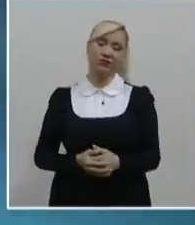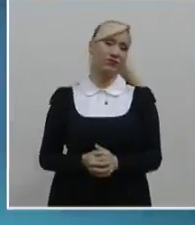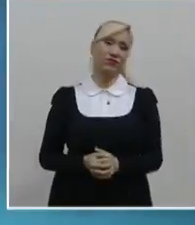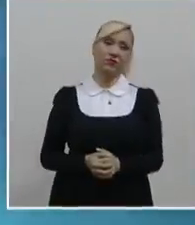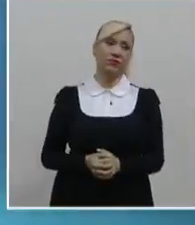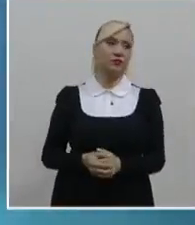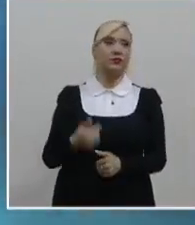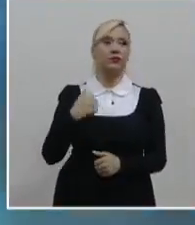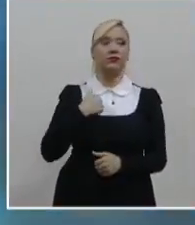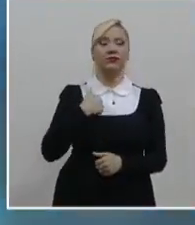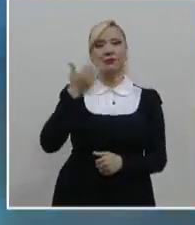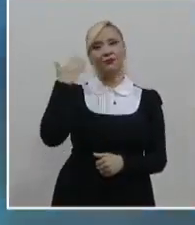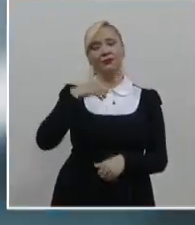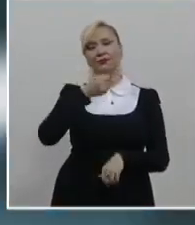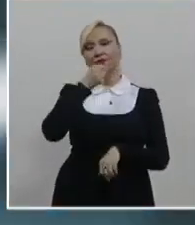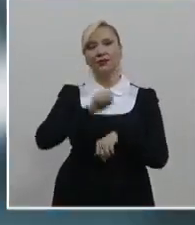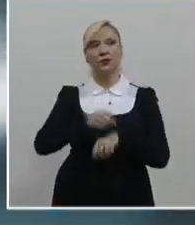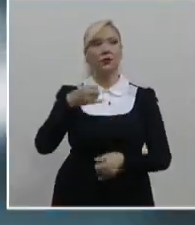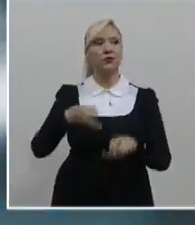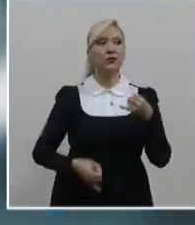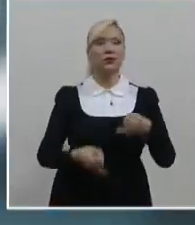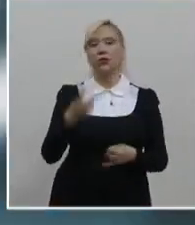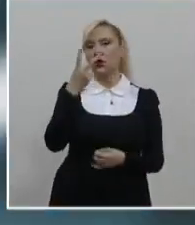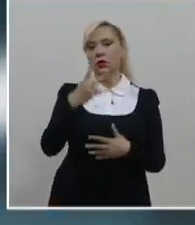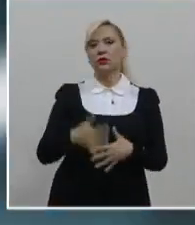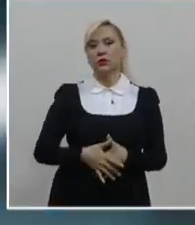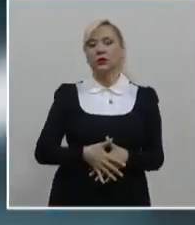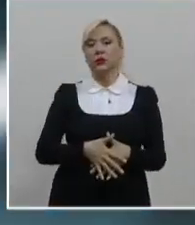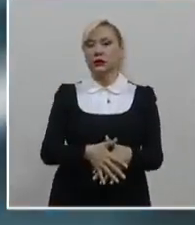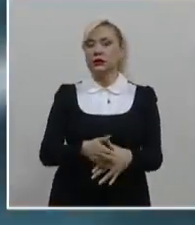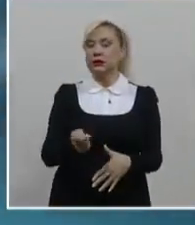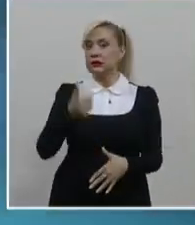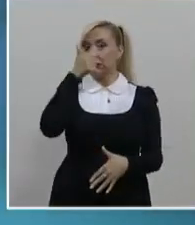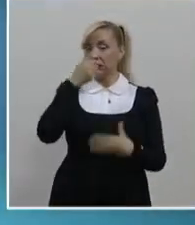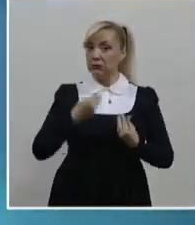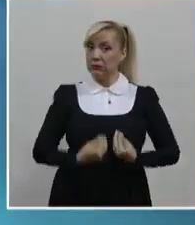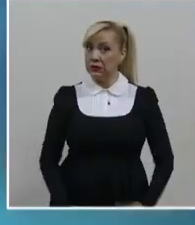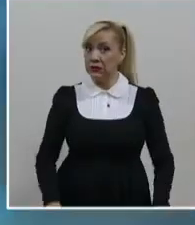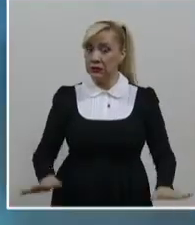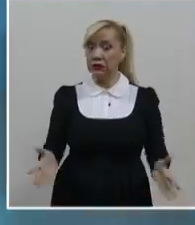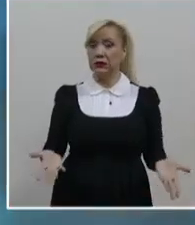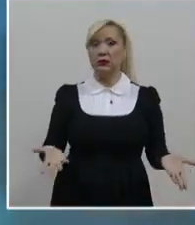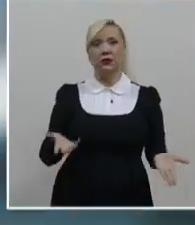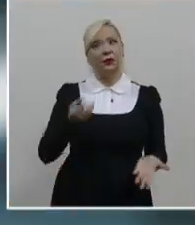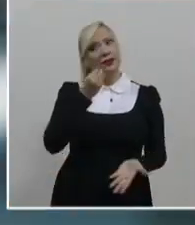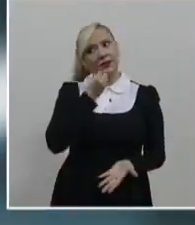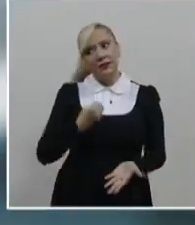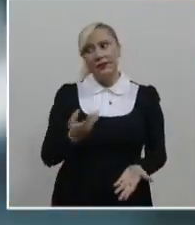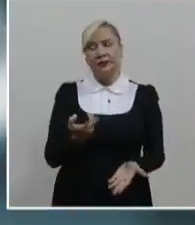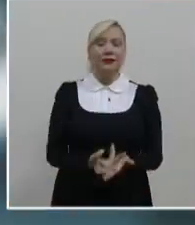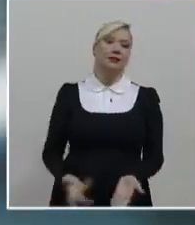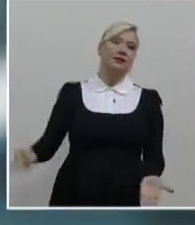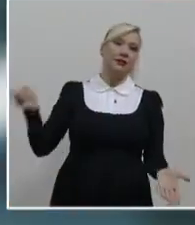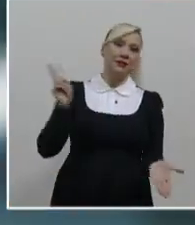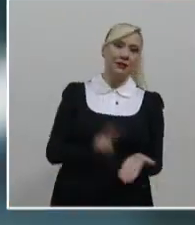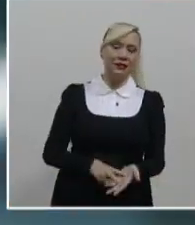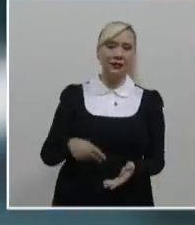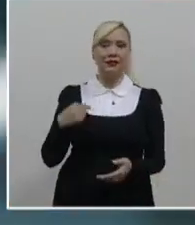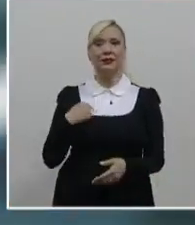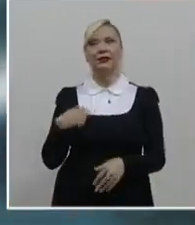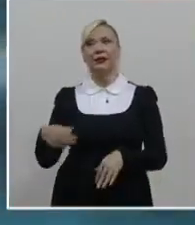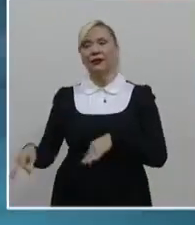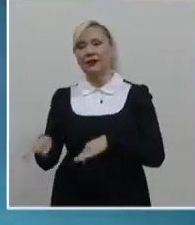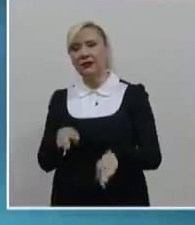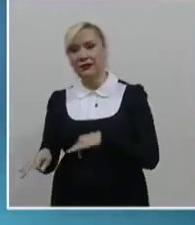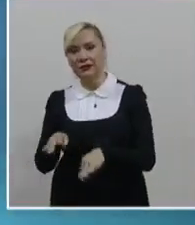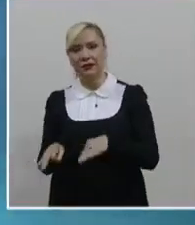secretaria de juzgado fueron dos embarazos de alto riesgo que tuve que compaginar de todas maneras con la guardia alta, con la